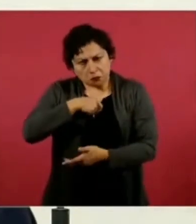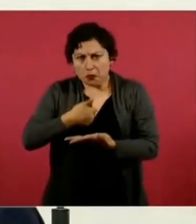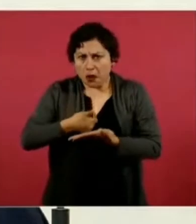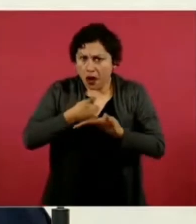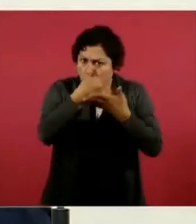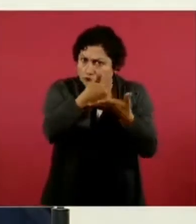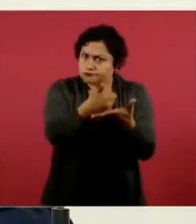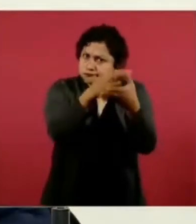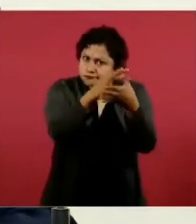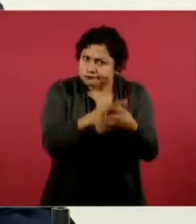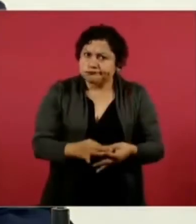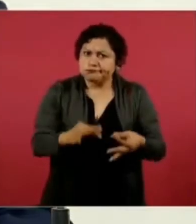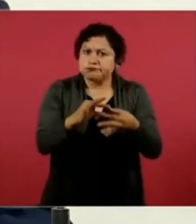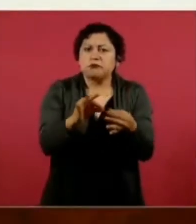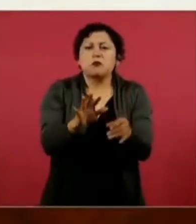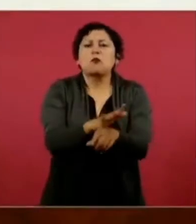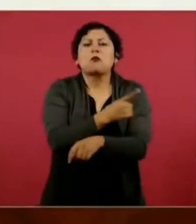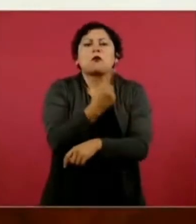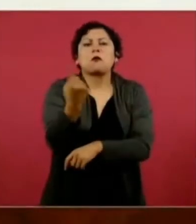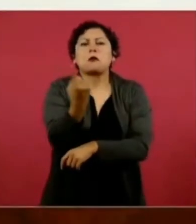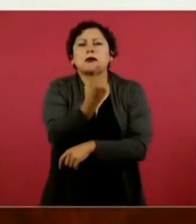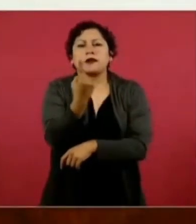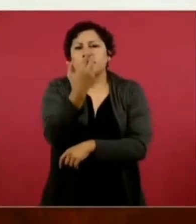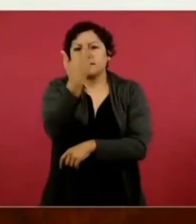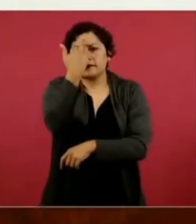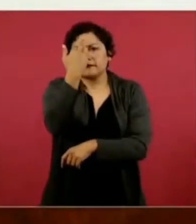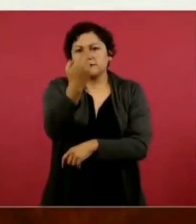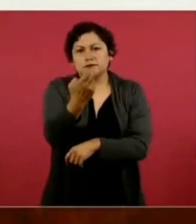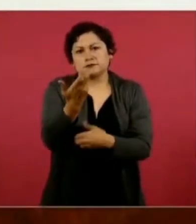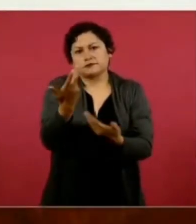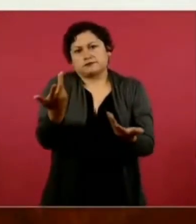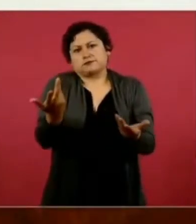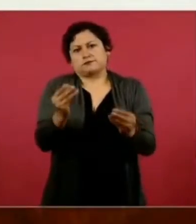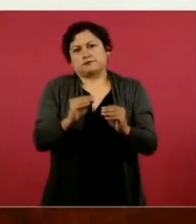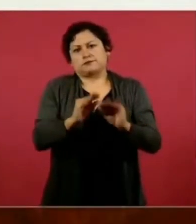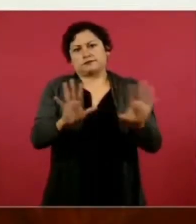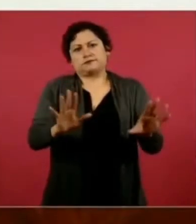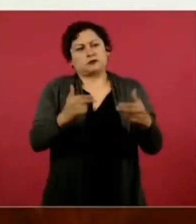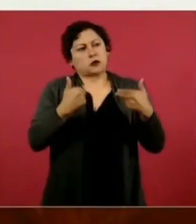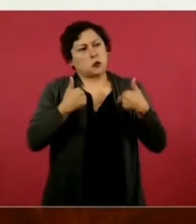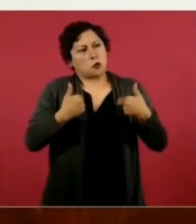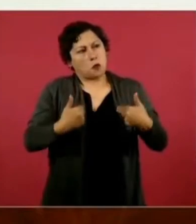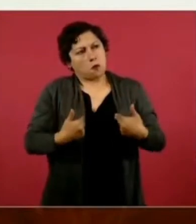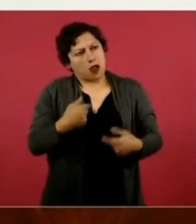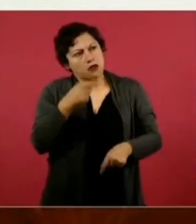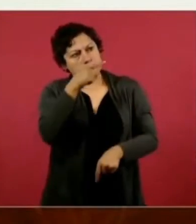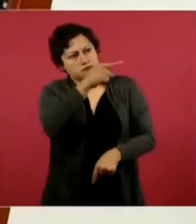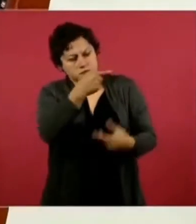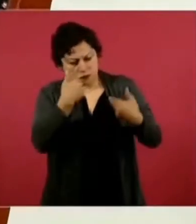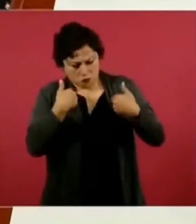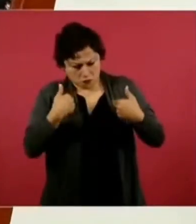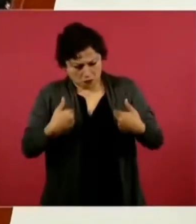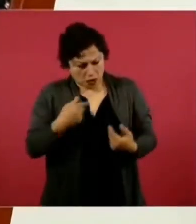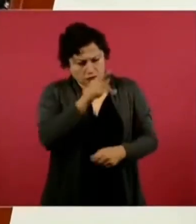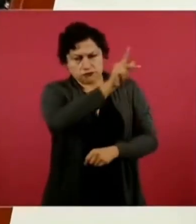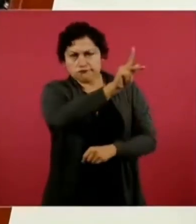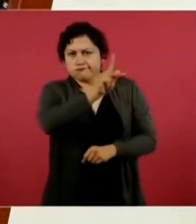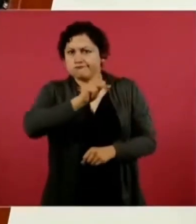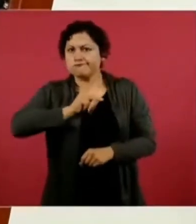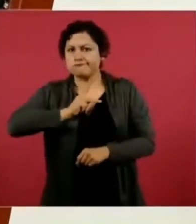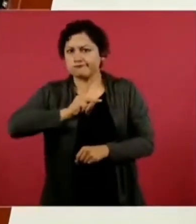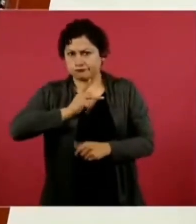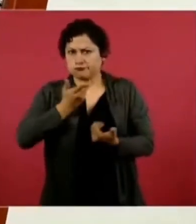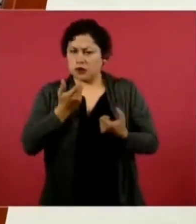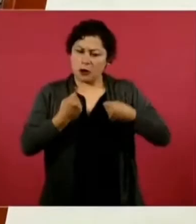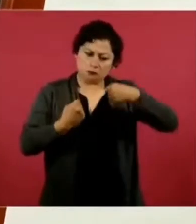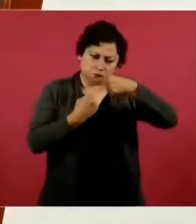de humanismo y porque somos vecinos y